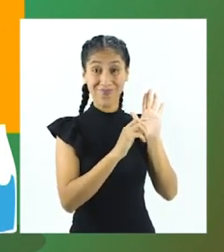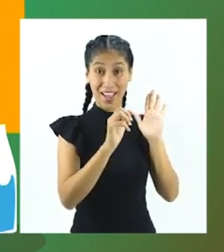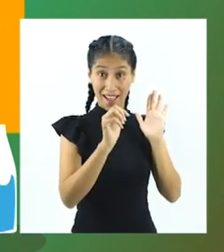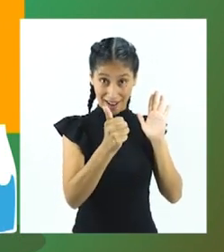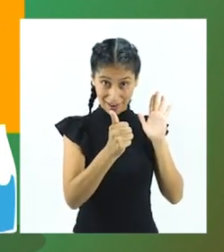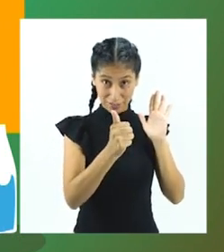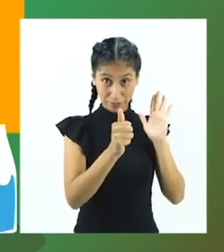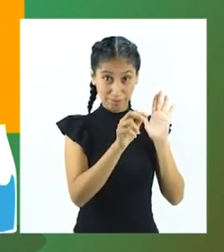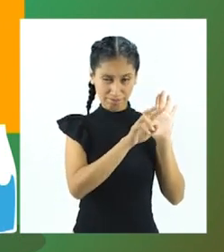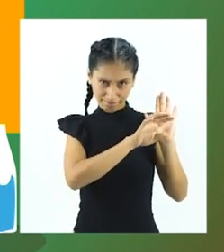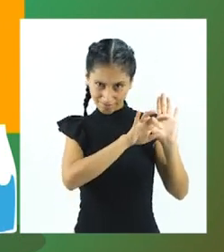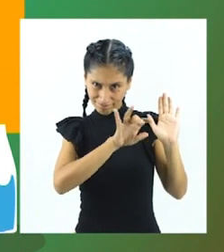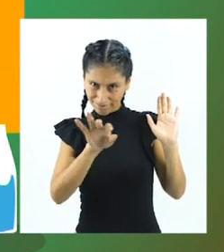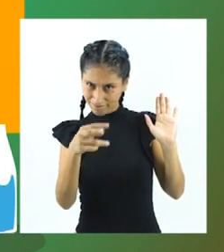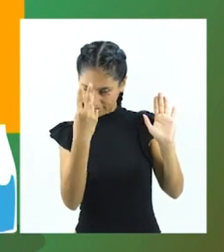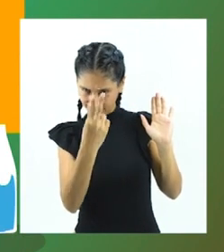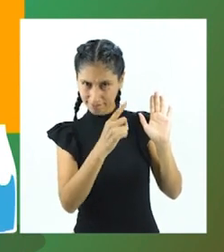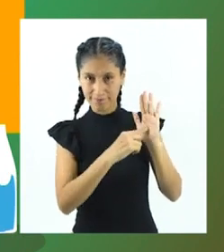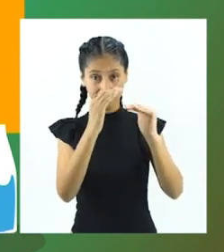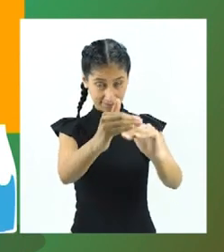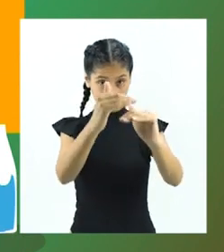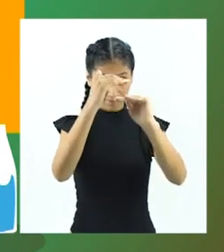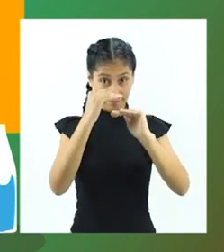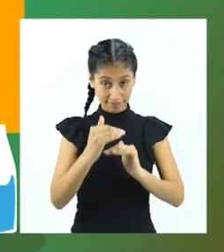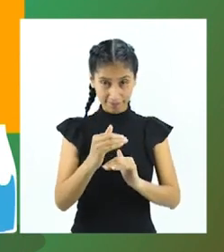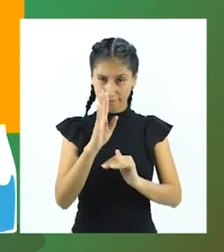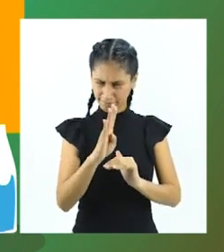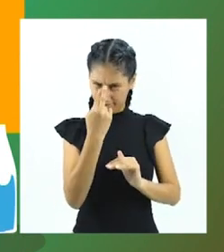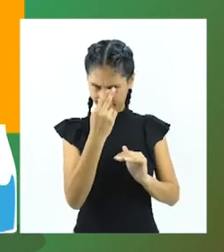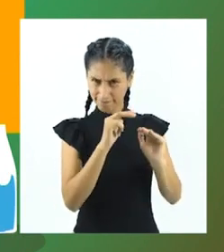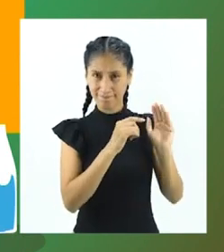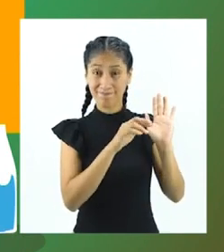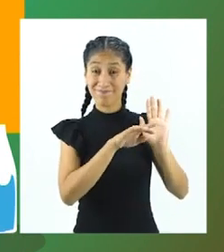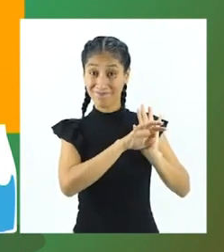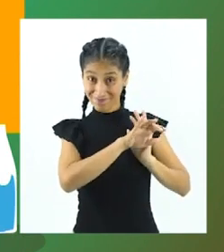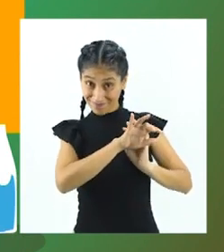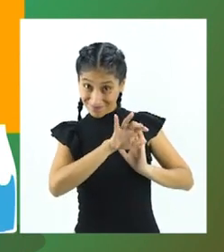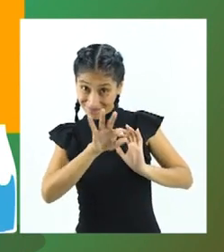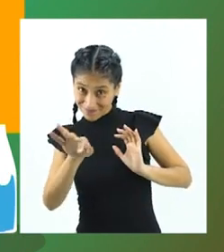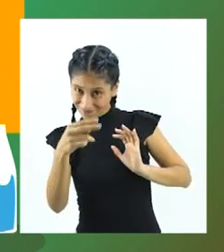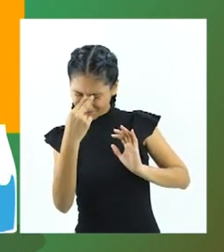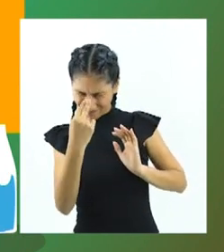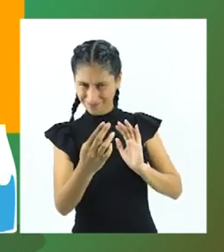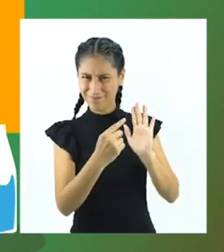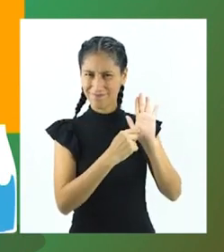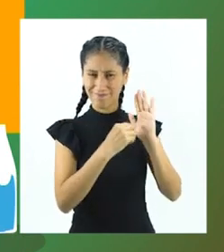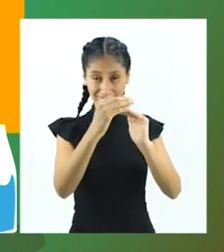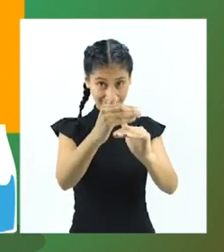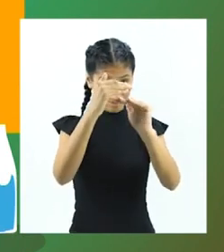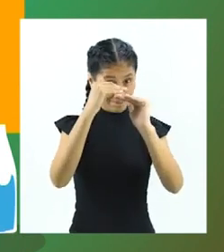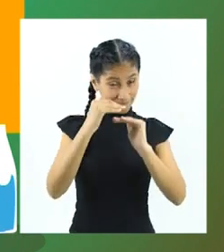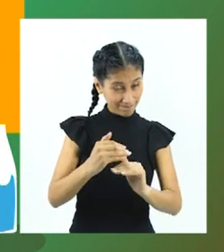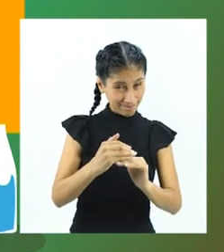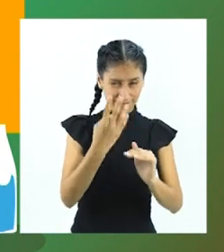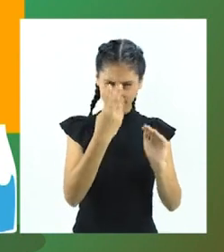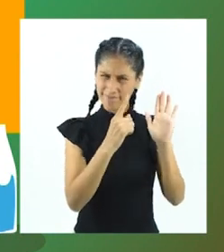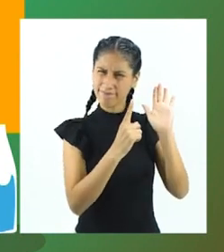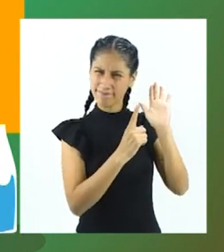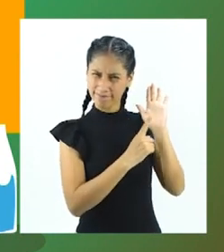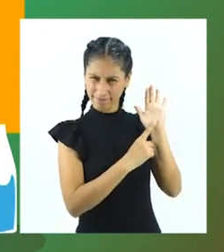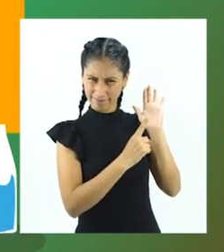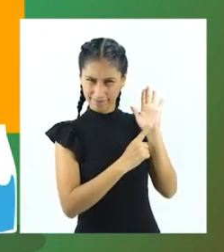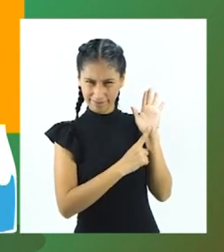que llegaron cada una de las muestras. B. El uso de los tubos de ensayo. C.